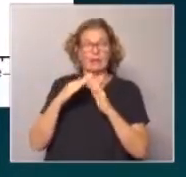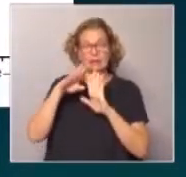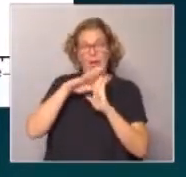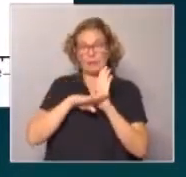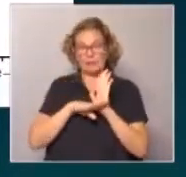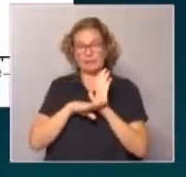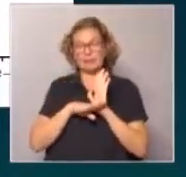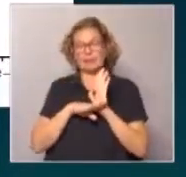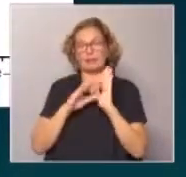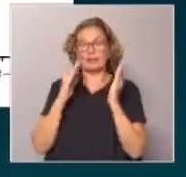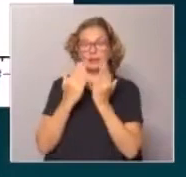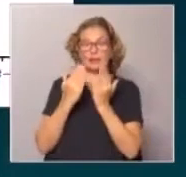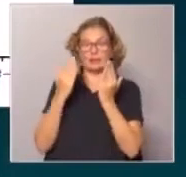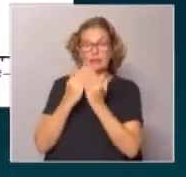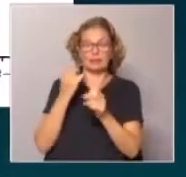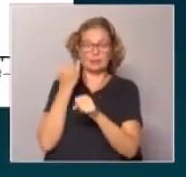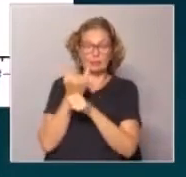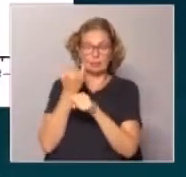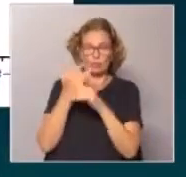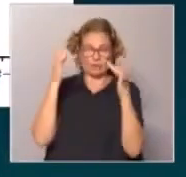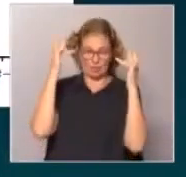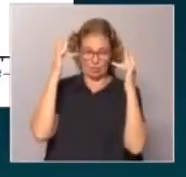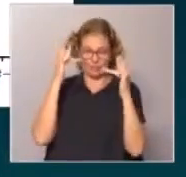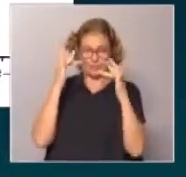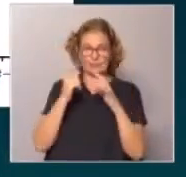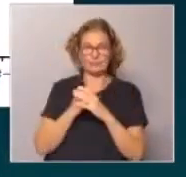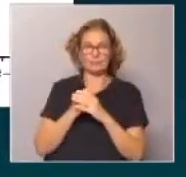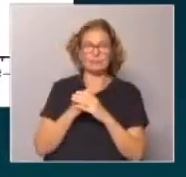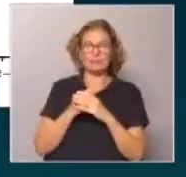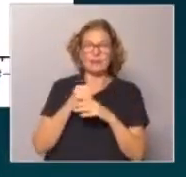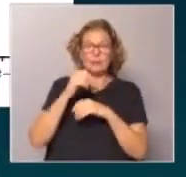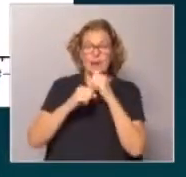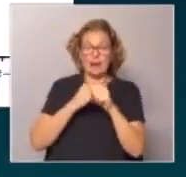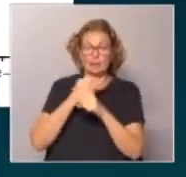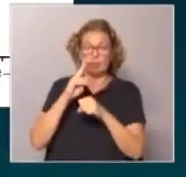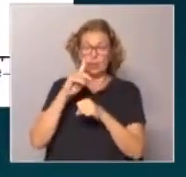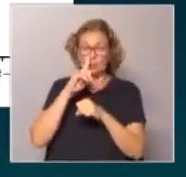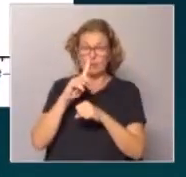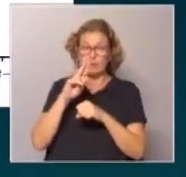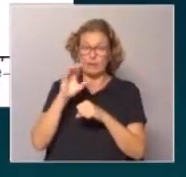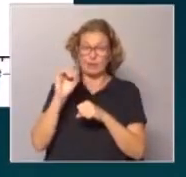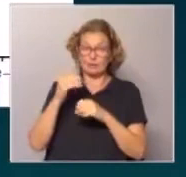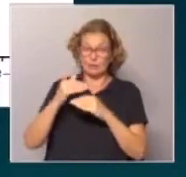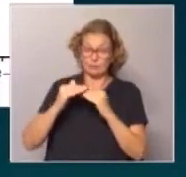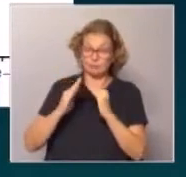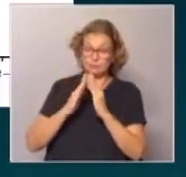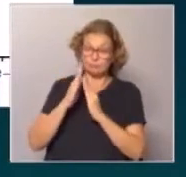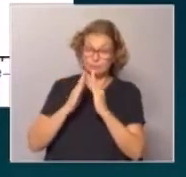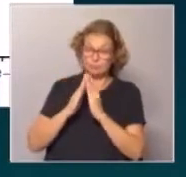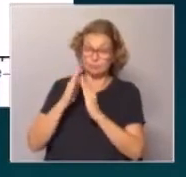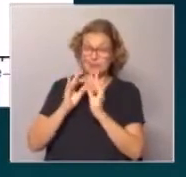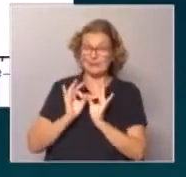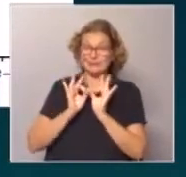medidas de cierre de instituciones subjugativas. A lo largo de 2020, ese indicador fue aumentando hasta